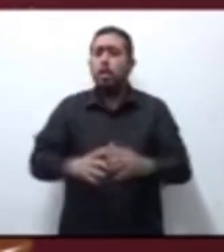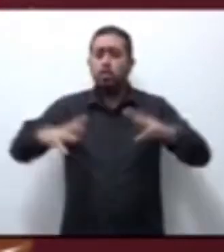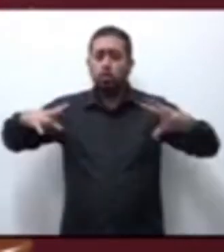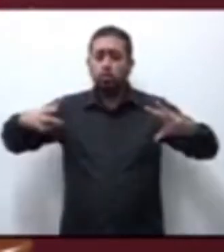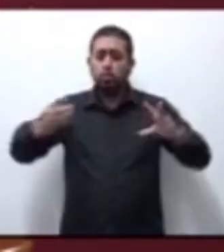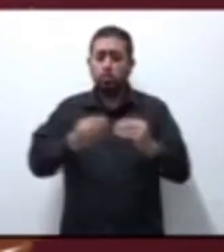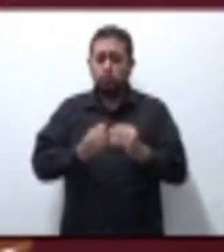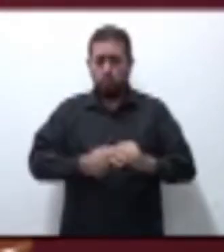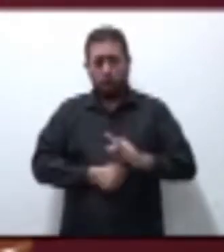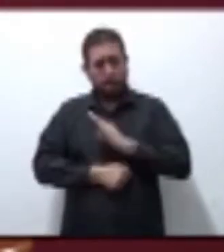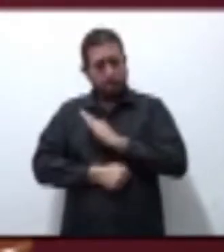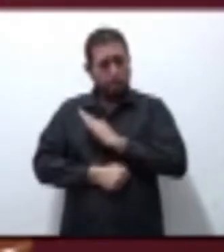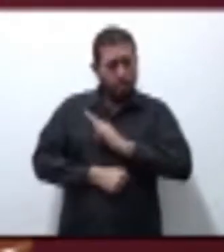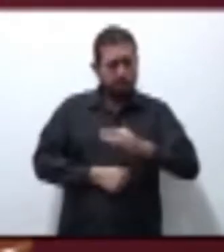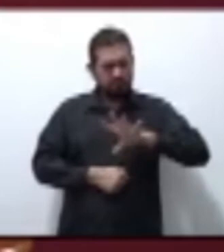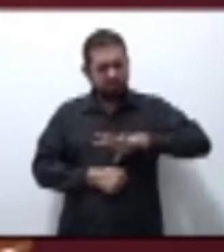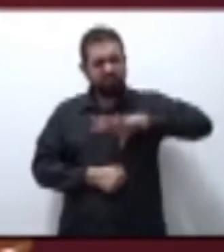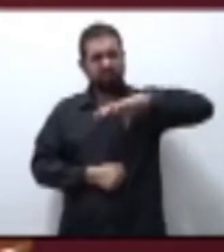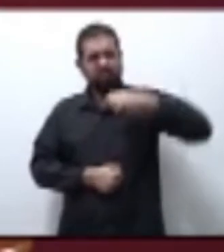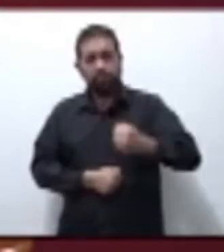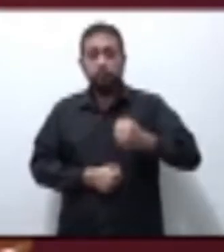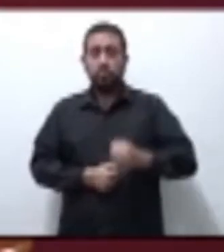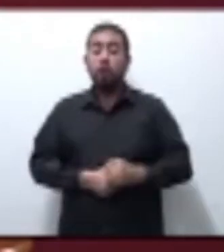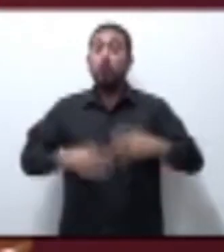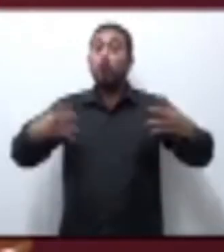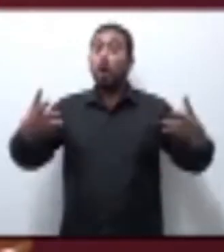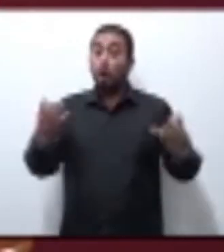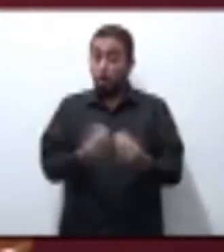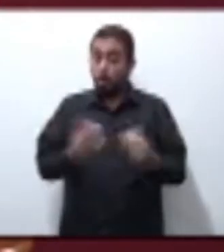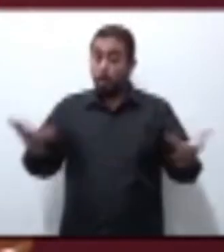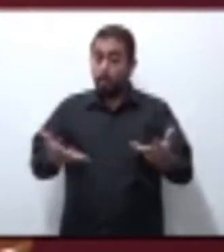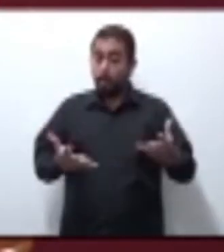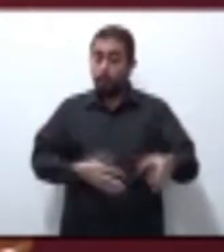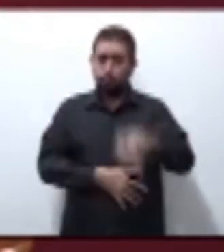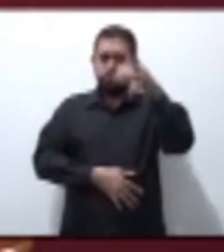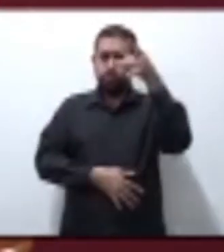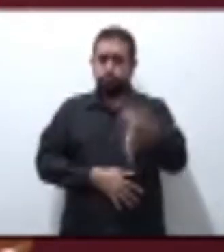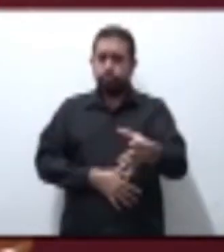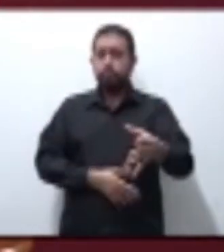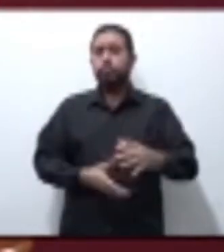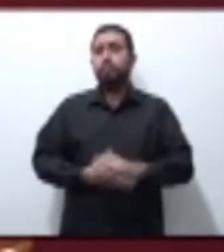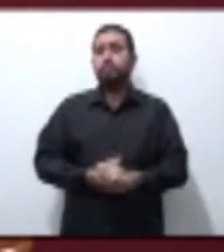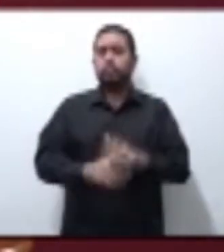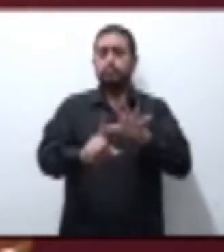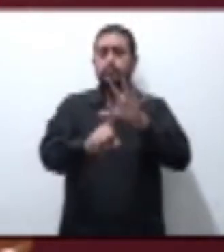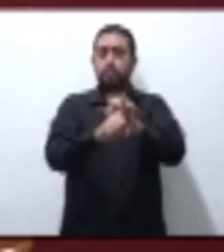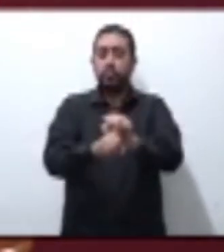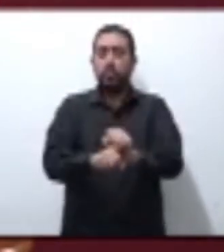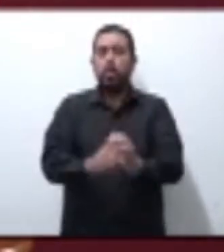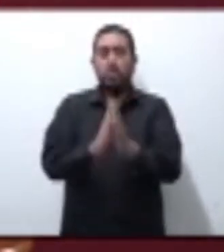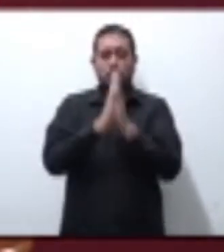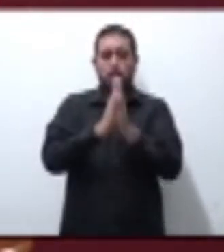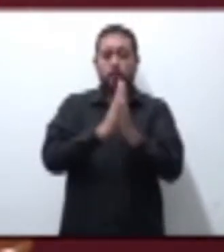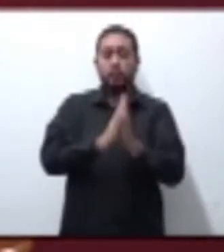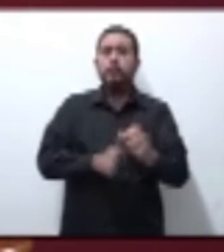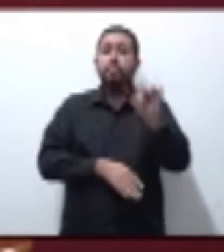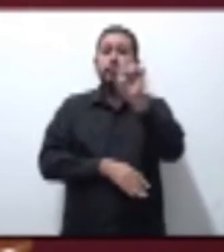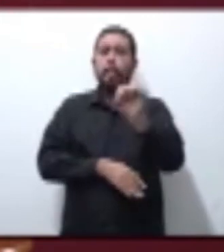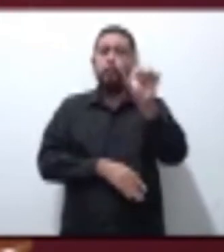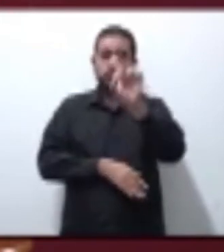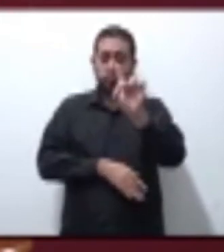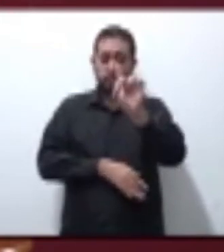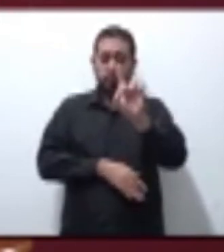al esfuerzo. Juntos lo podemos lograr. Este fin de semana aprovechemos